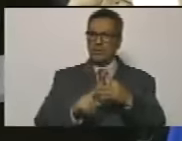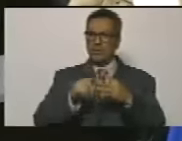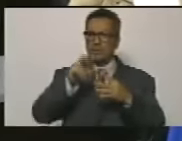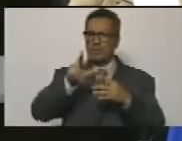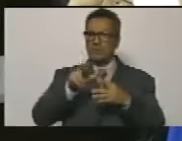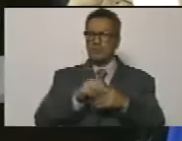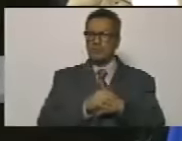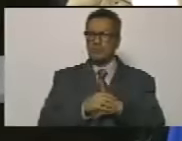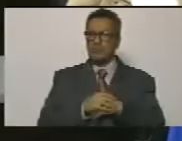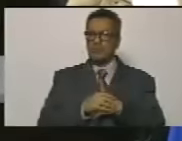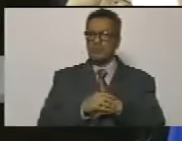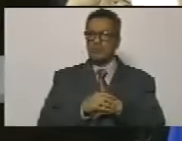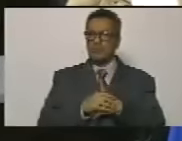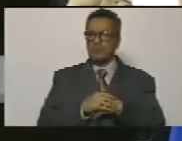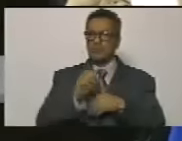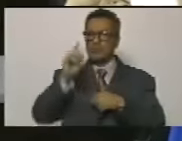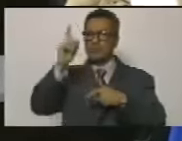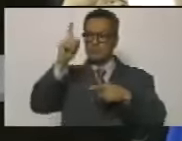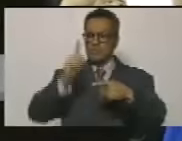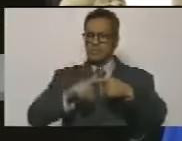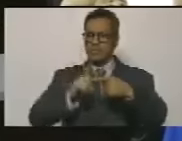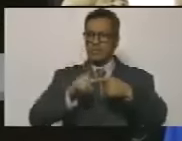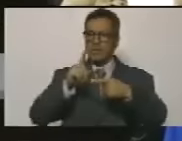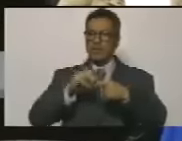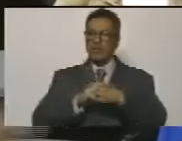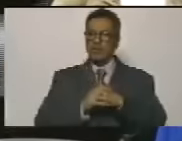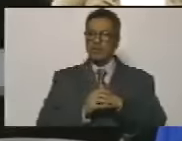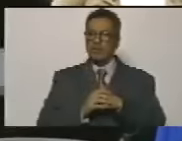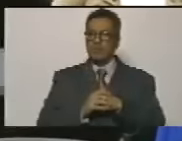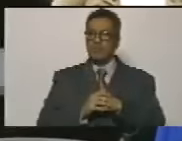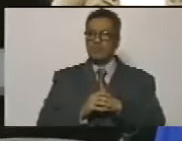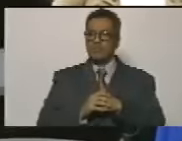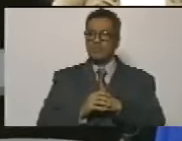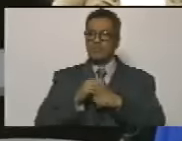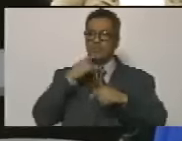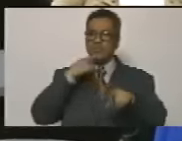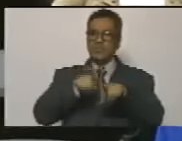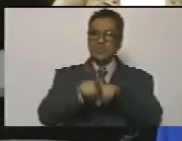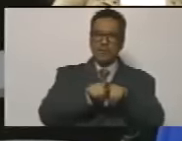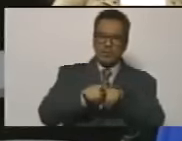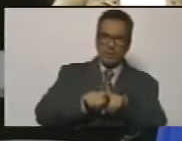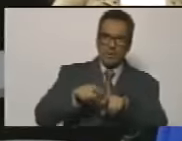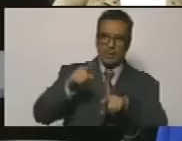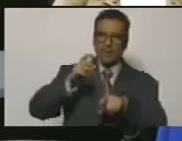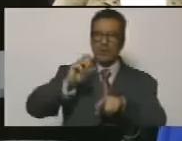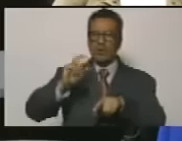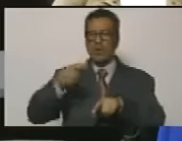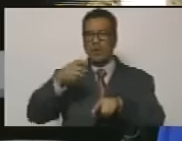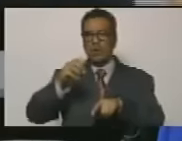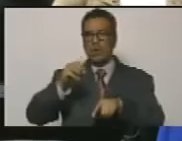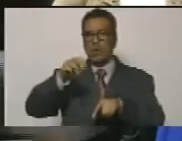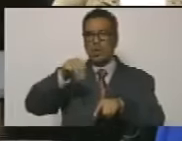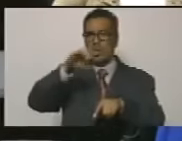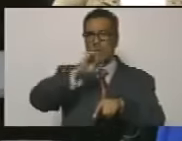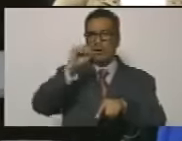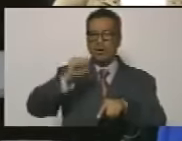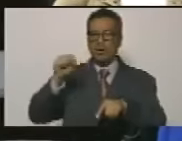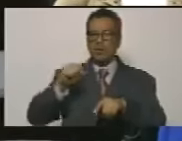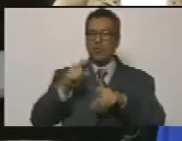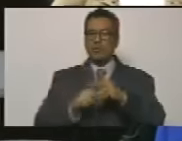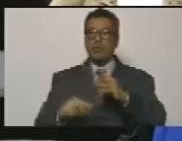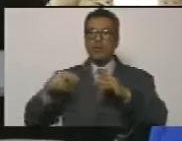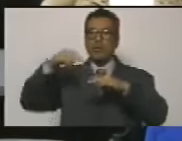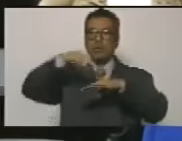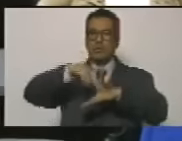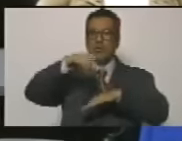o 36 páginas uno criticaban al golesismo y levantaban una